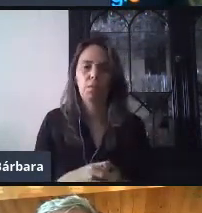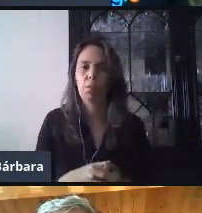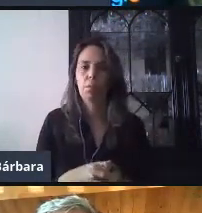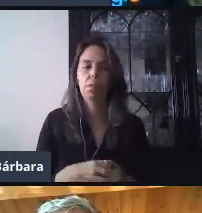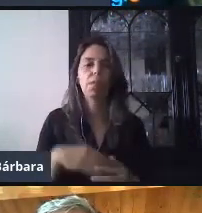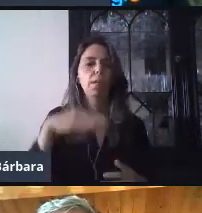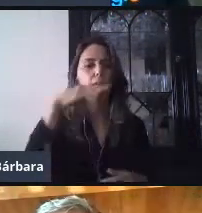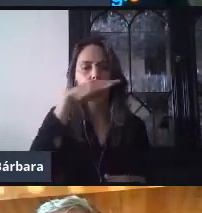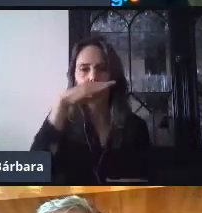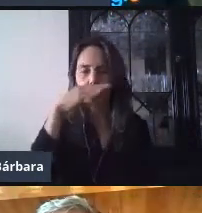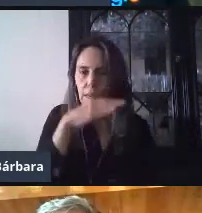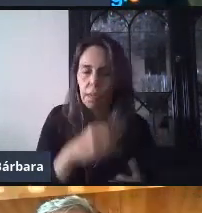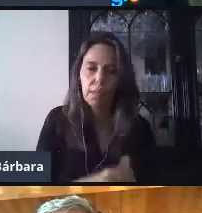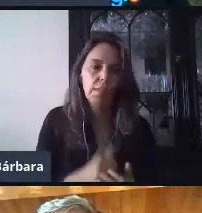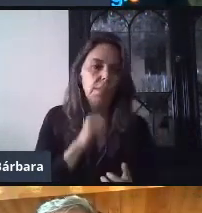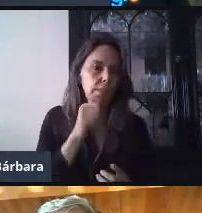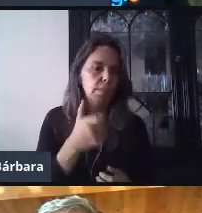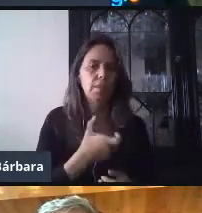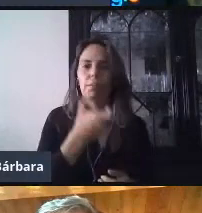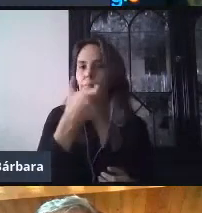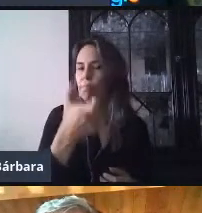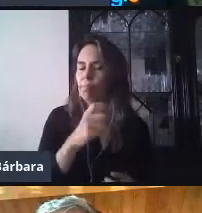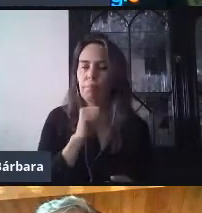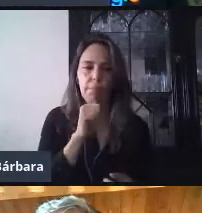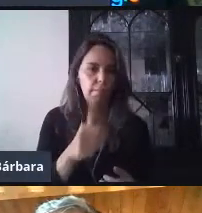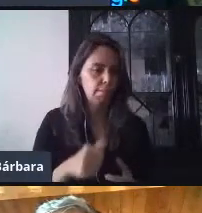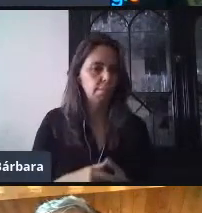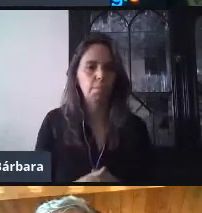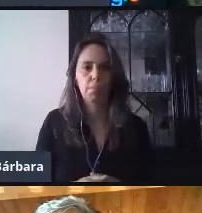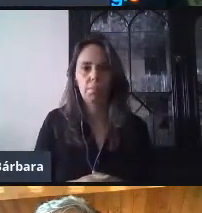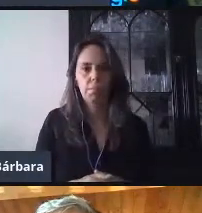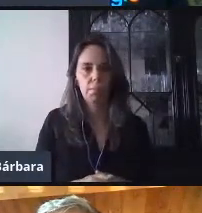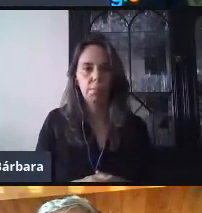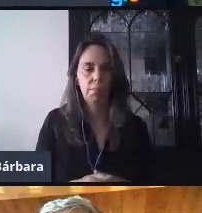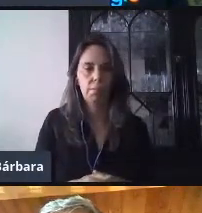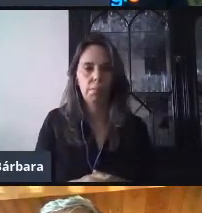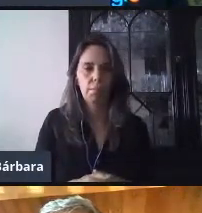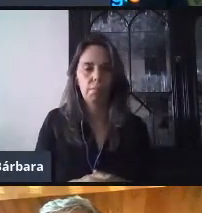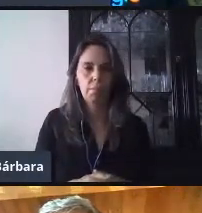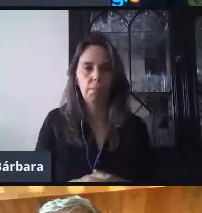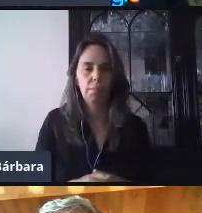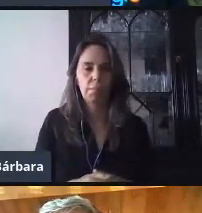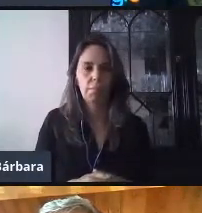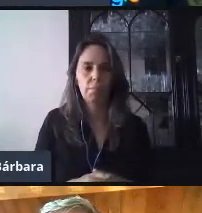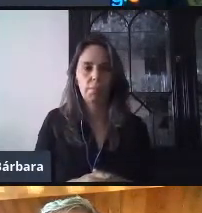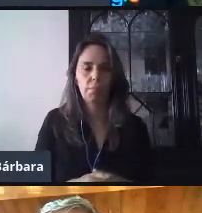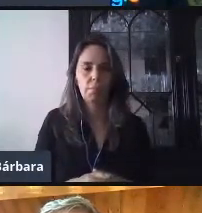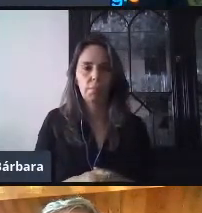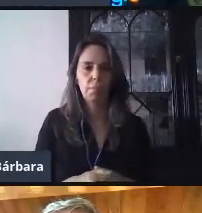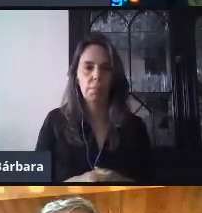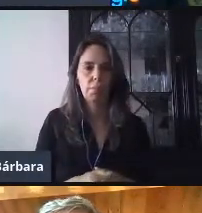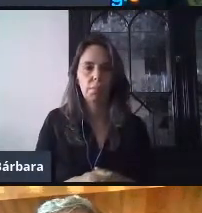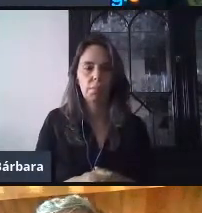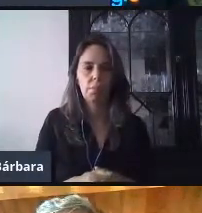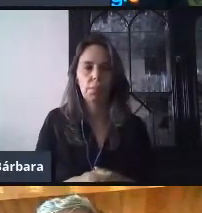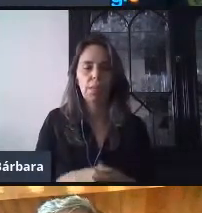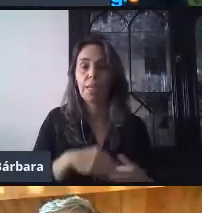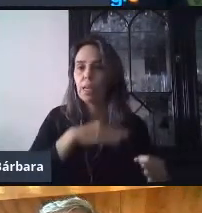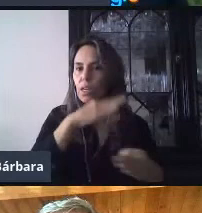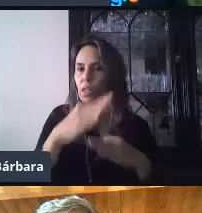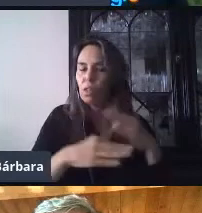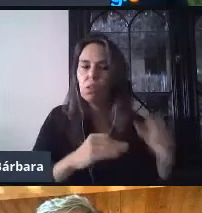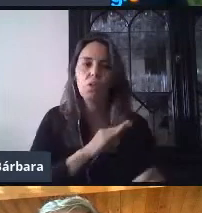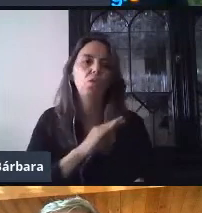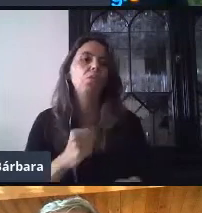Si estamos teniendo estos niveles de participación en los webinars, es por el compromiso